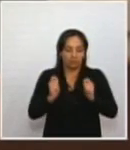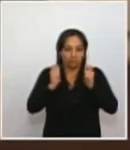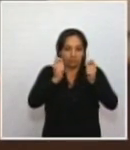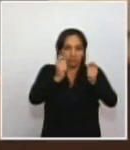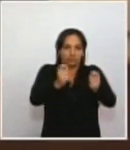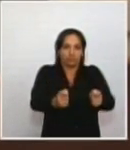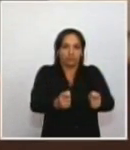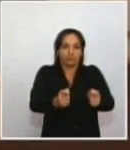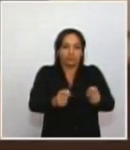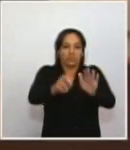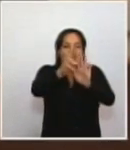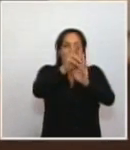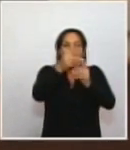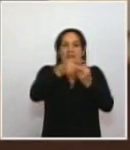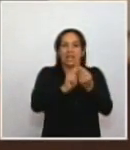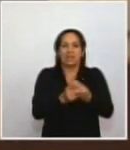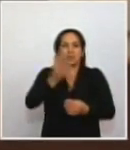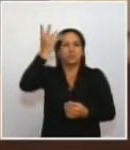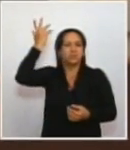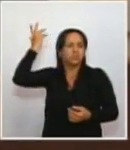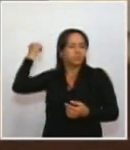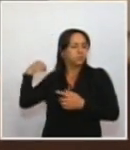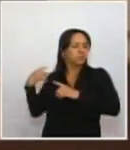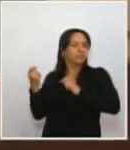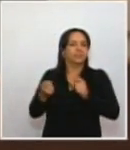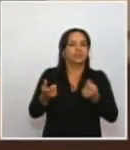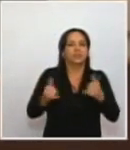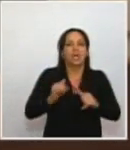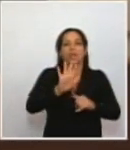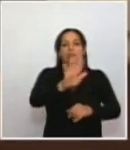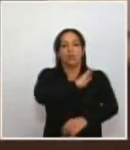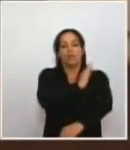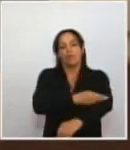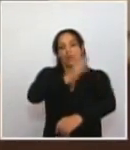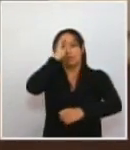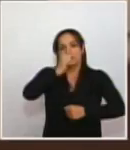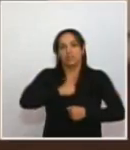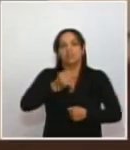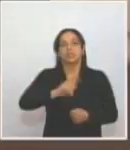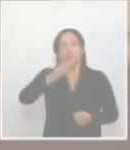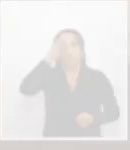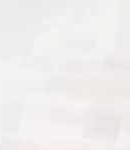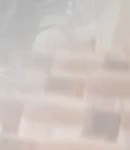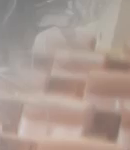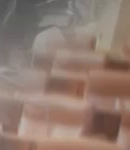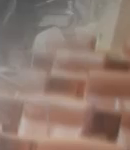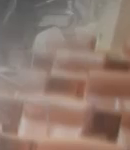unas herramientas hace mucho tiempo a las Fuerzas Militares y a la Policía Nacional.